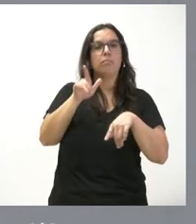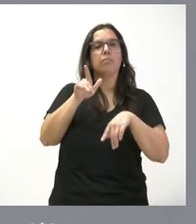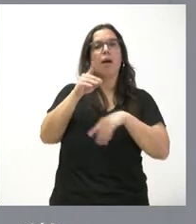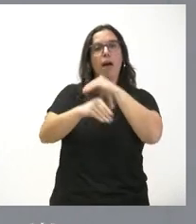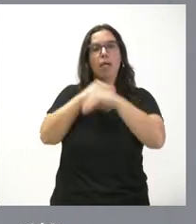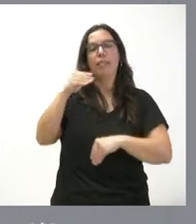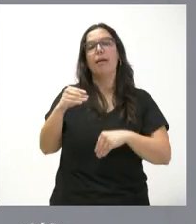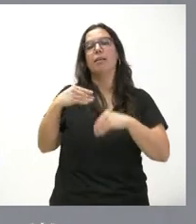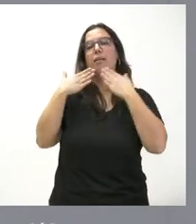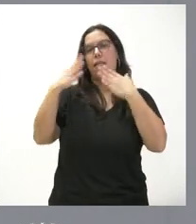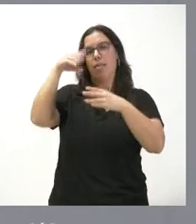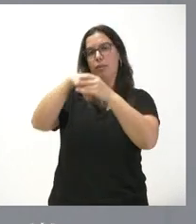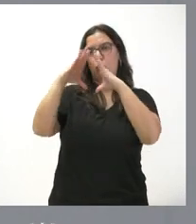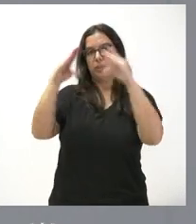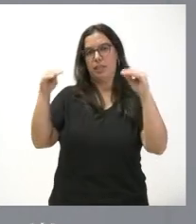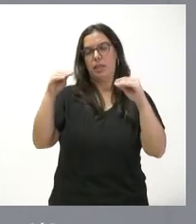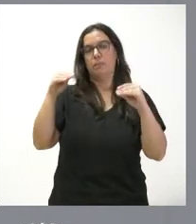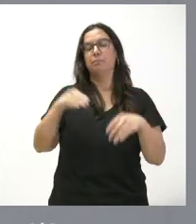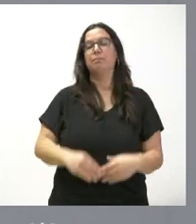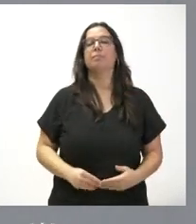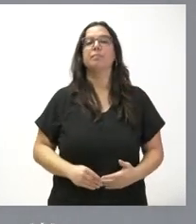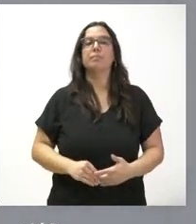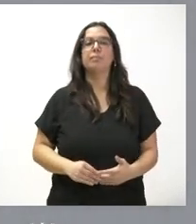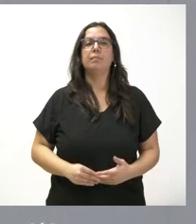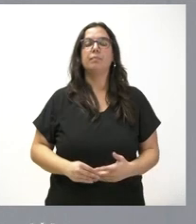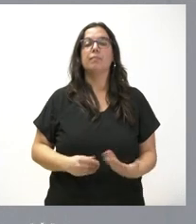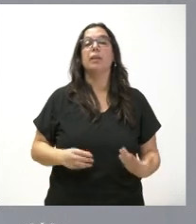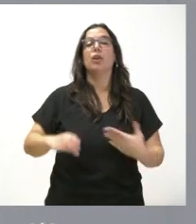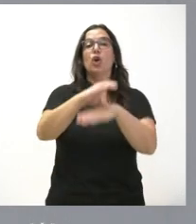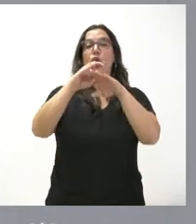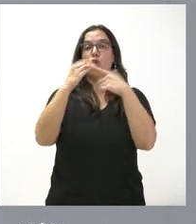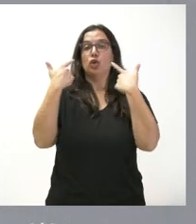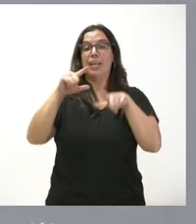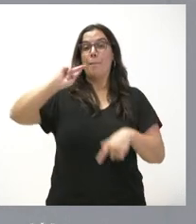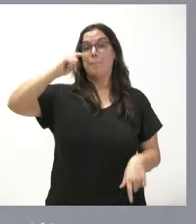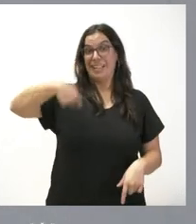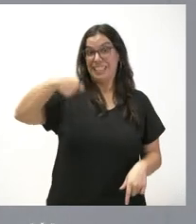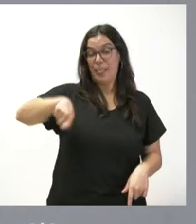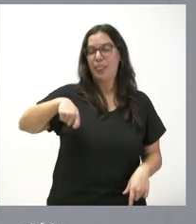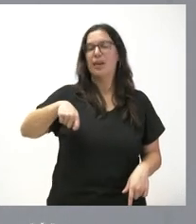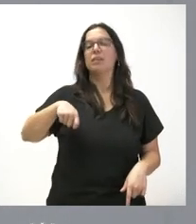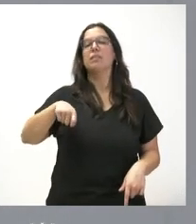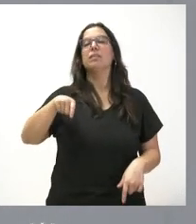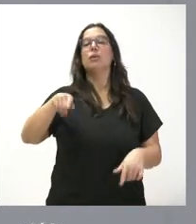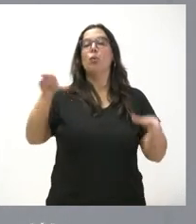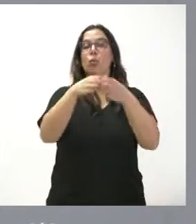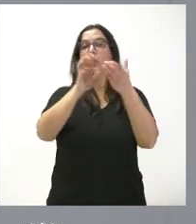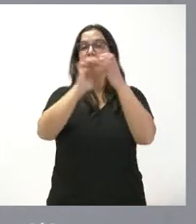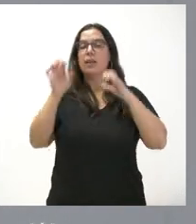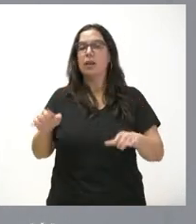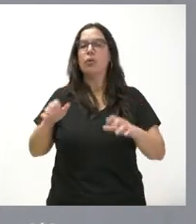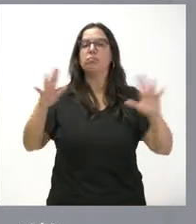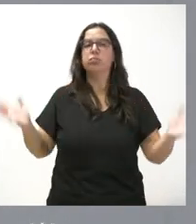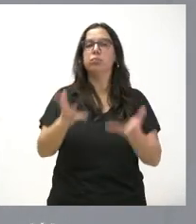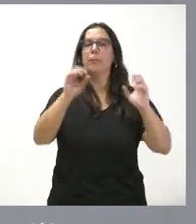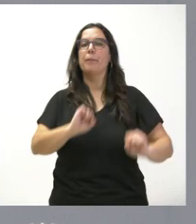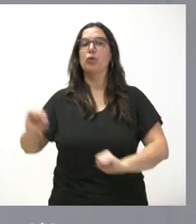de la mencionada universidad. En el caso ya de la Consejería de Presidencia, la Junta promueve la protección